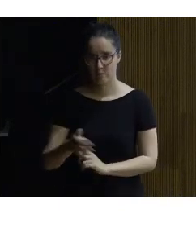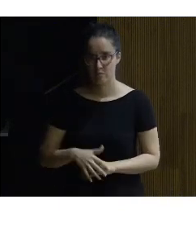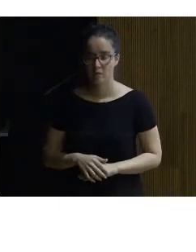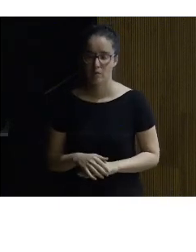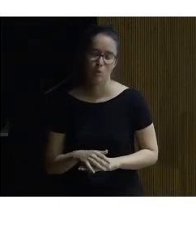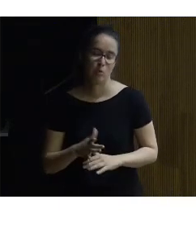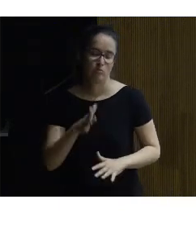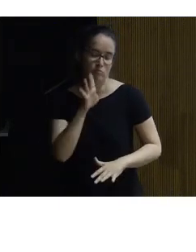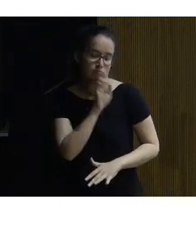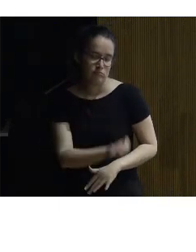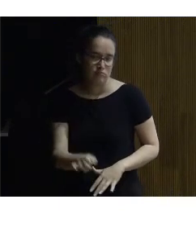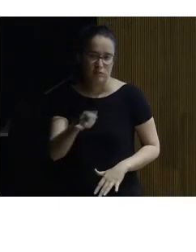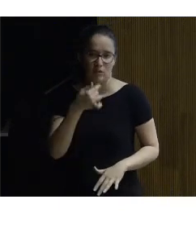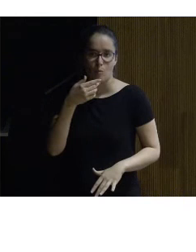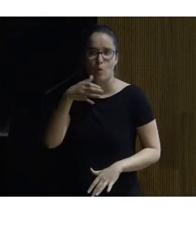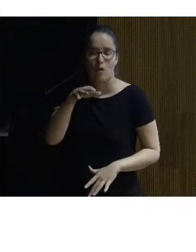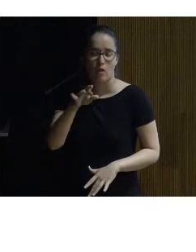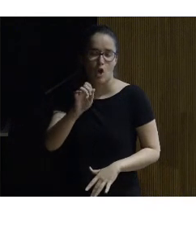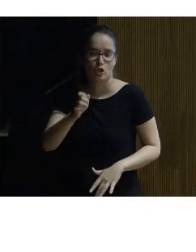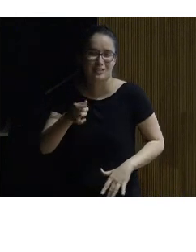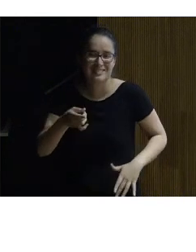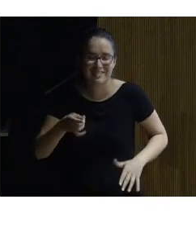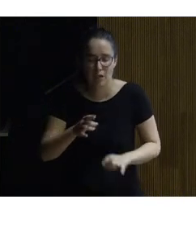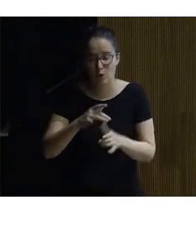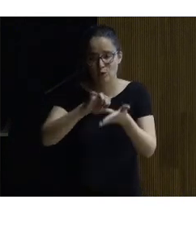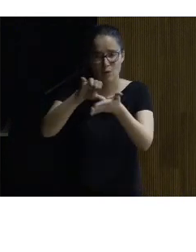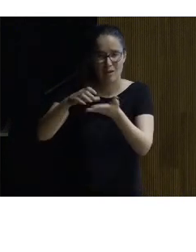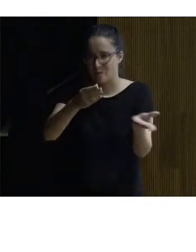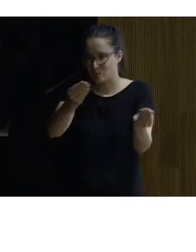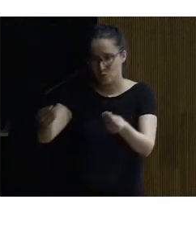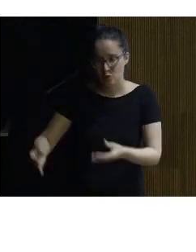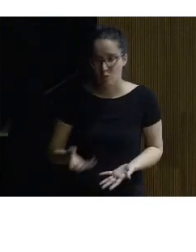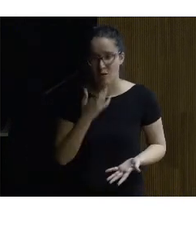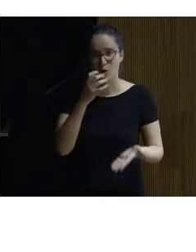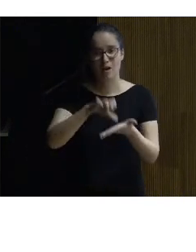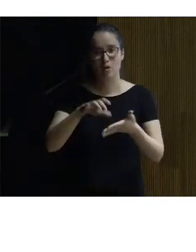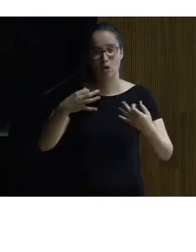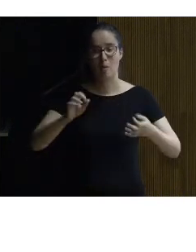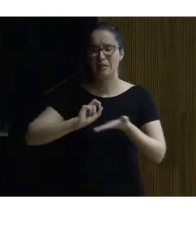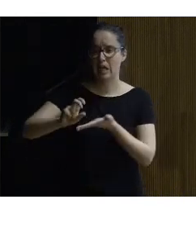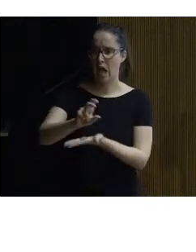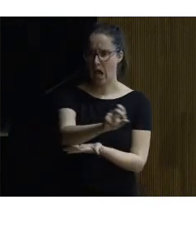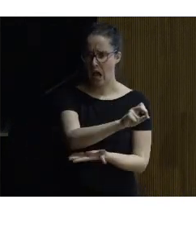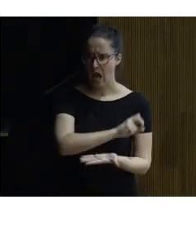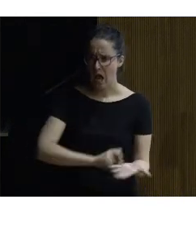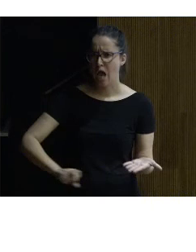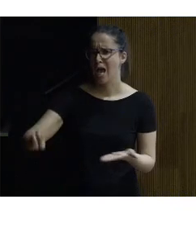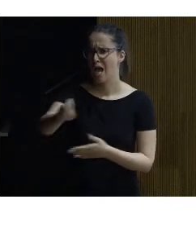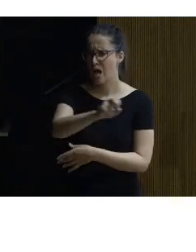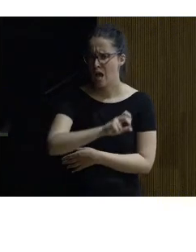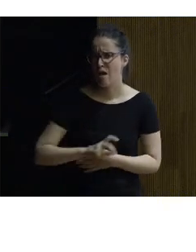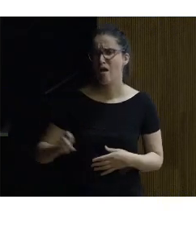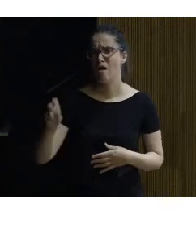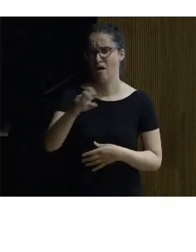magnificencia decirles que Burdeos claro es una ciudad que tiene muchas cosas por ejemplo las ciudades generalmente se patean se recorren se